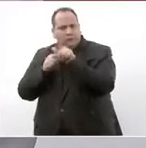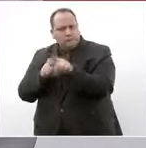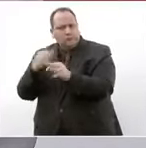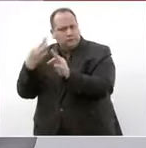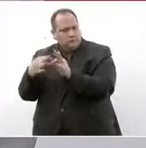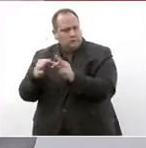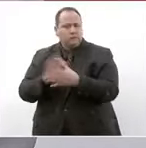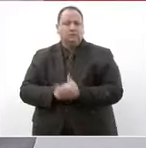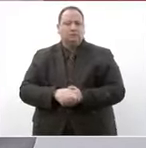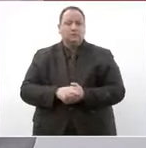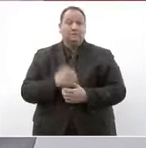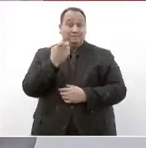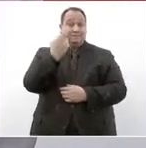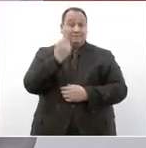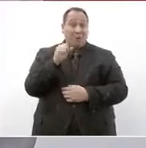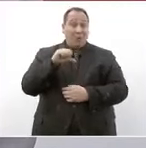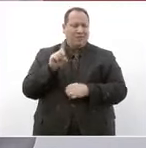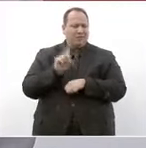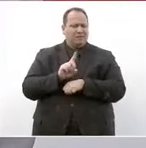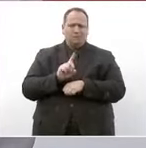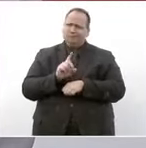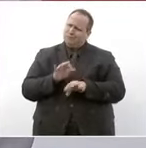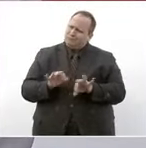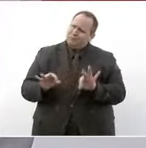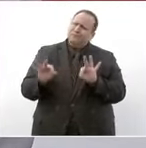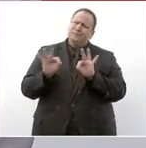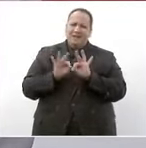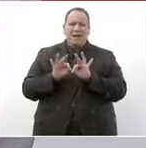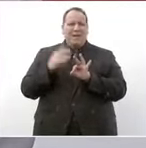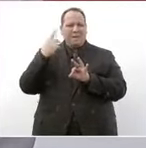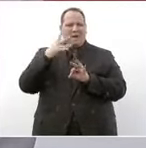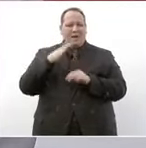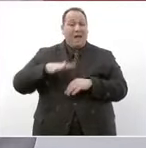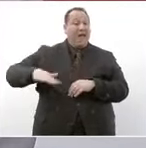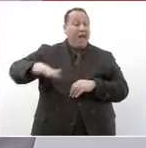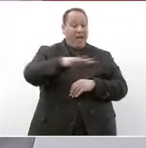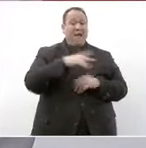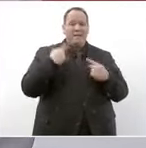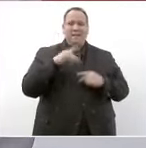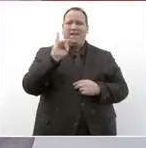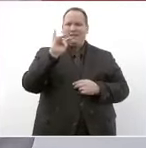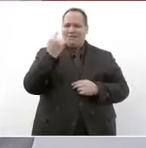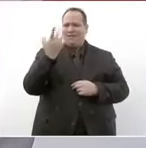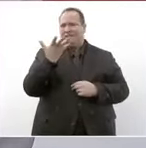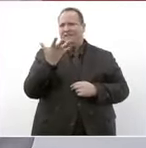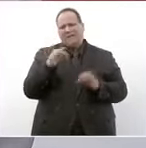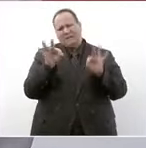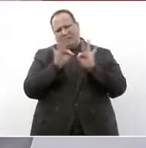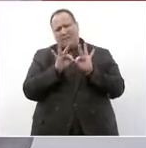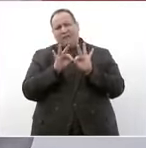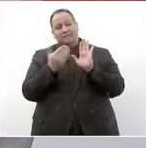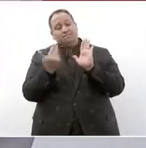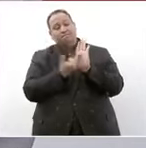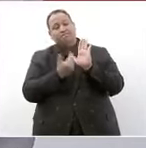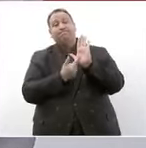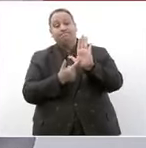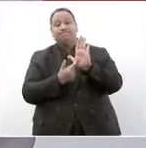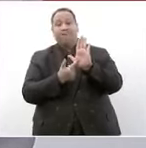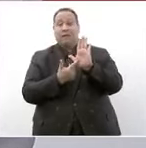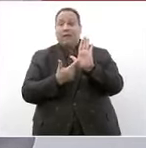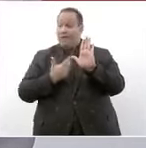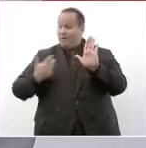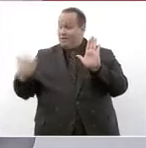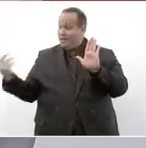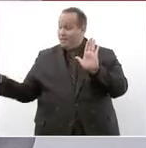Es por eso que hoy es un día muy importante para la población de Tijuana en que se confirma que el conjunto